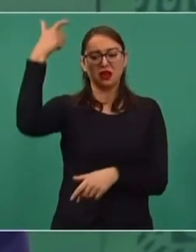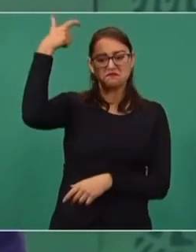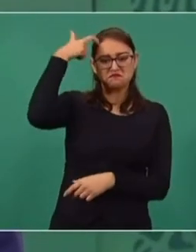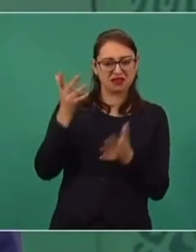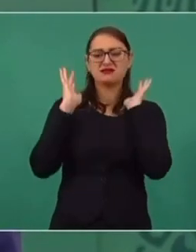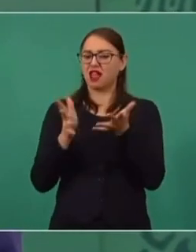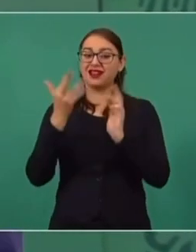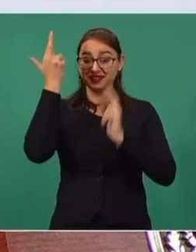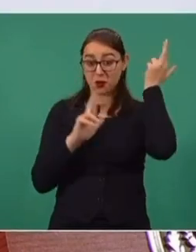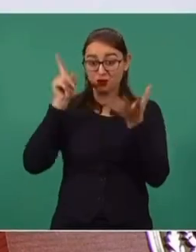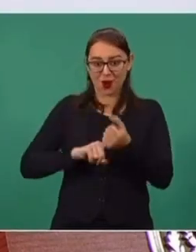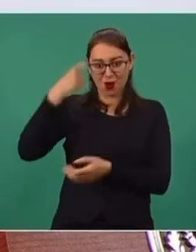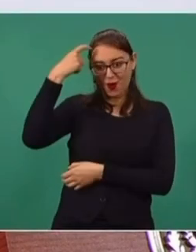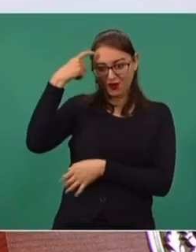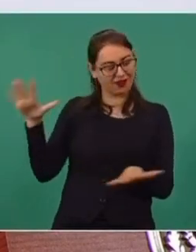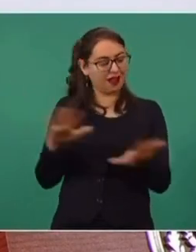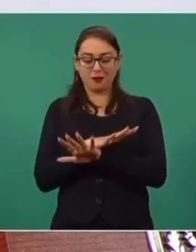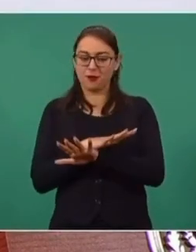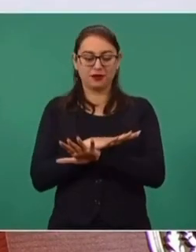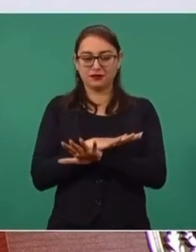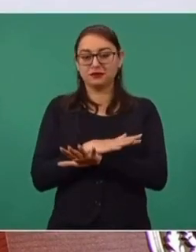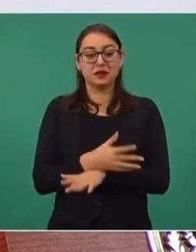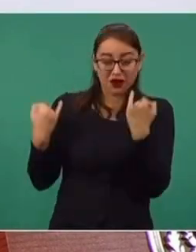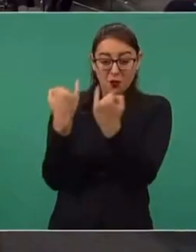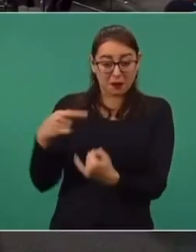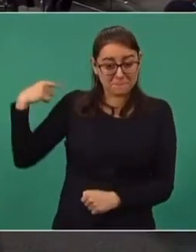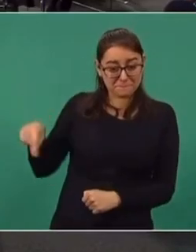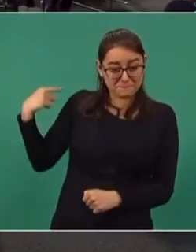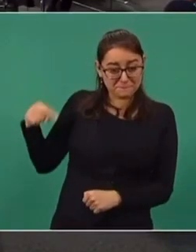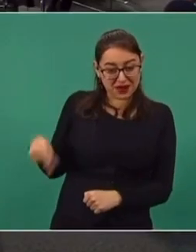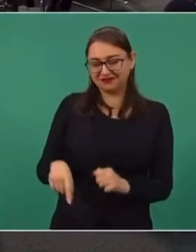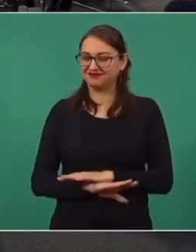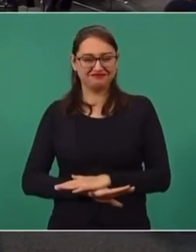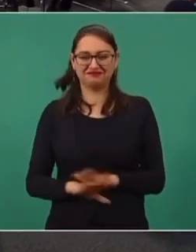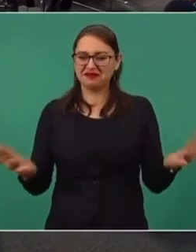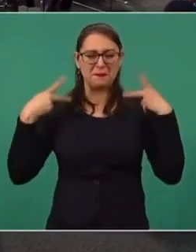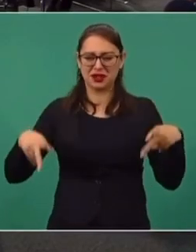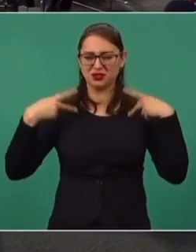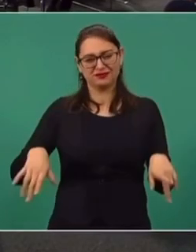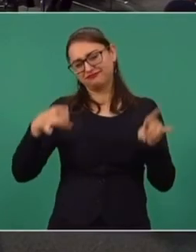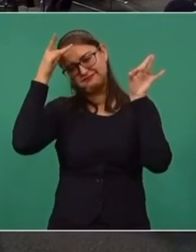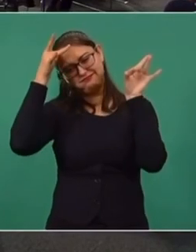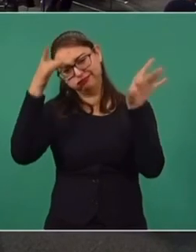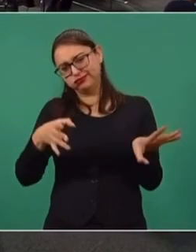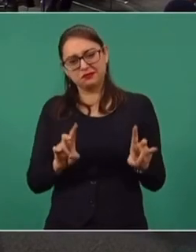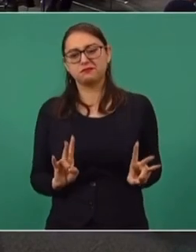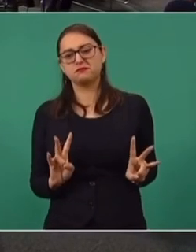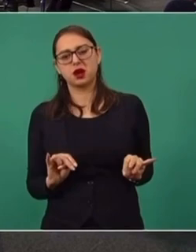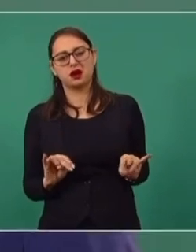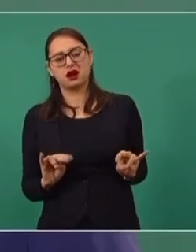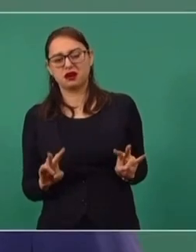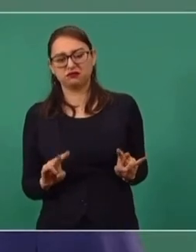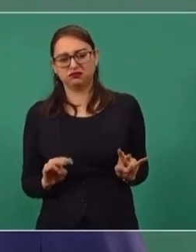porque ya no es más de lo mismo. La gente está muy despierta, muy avispada,